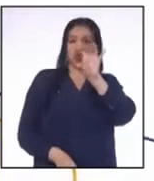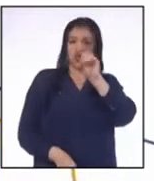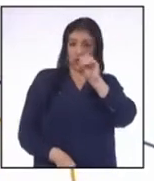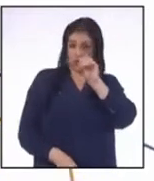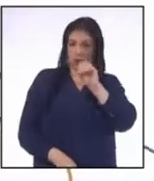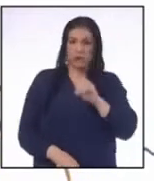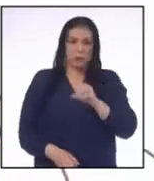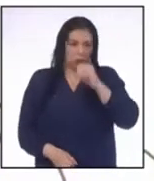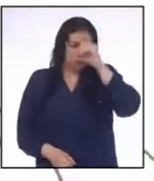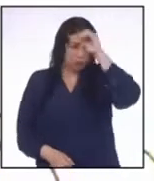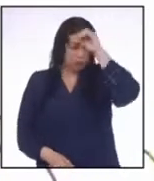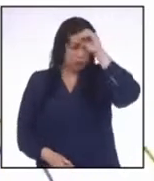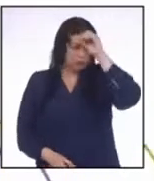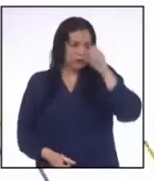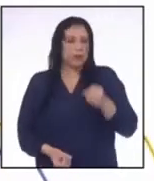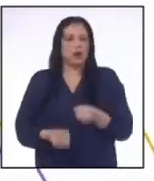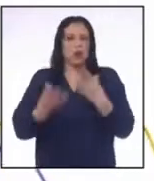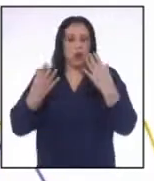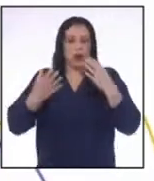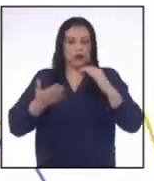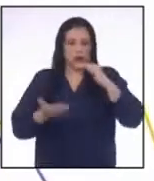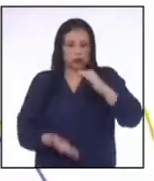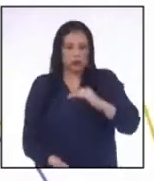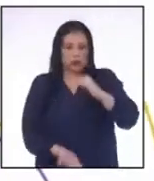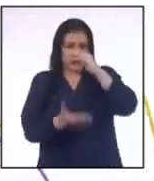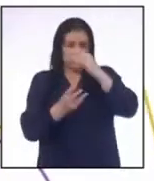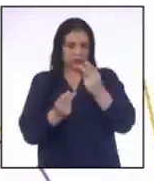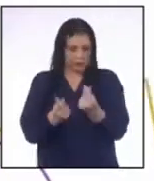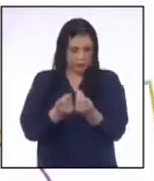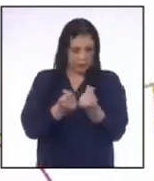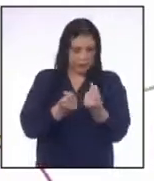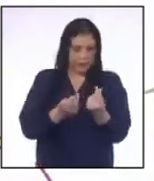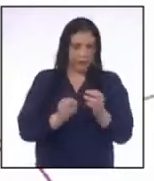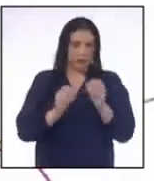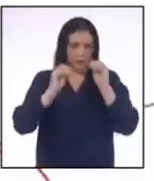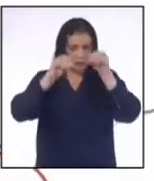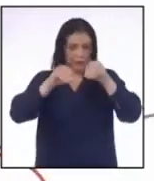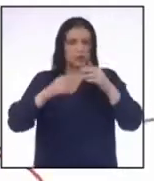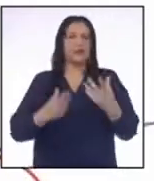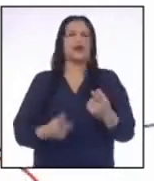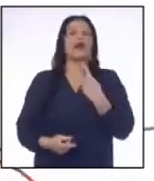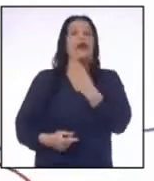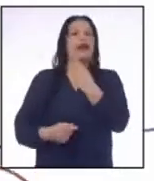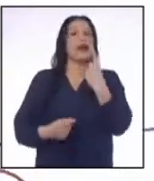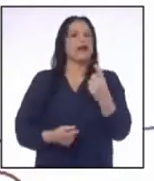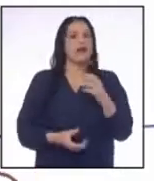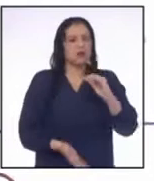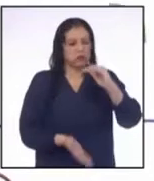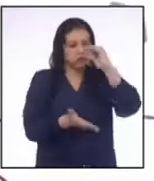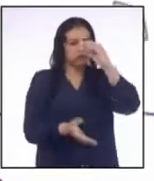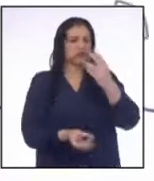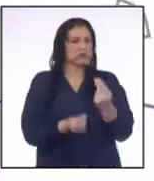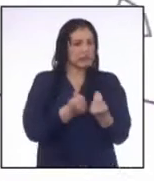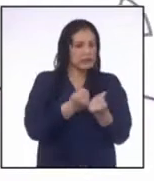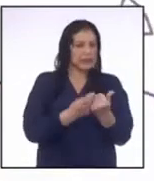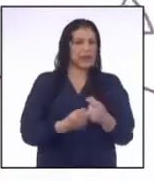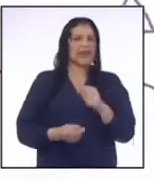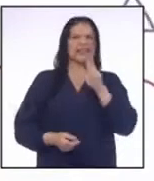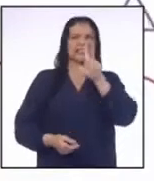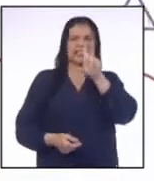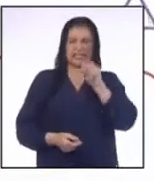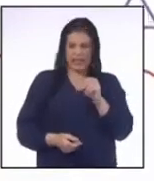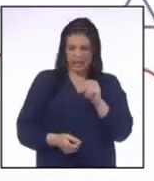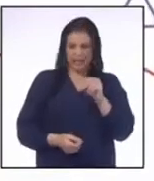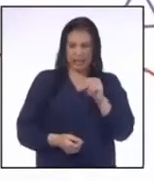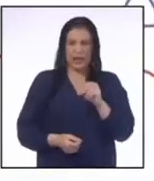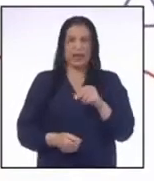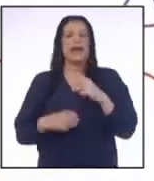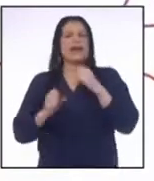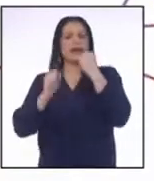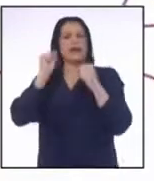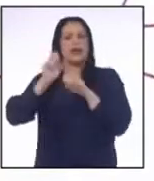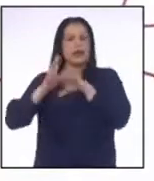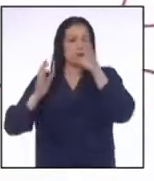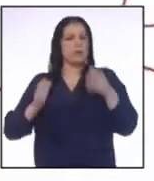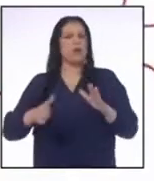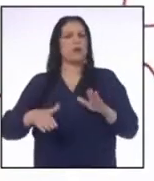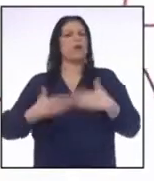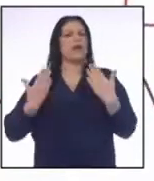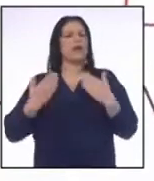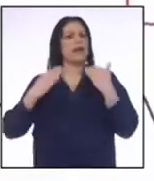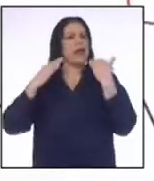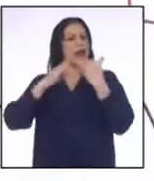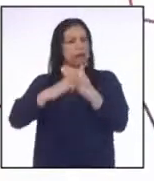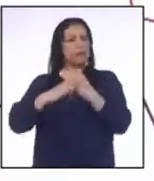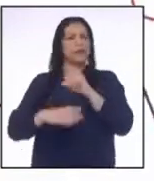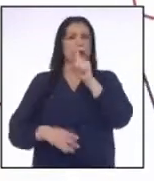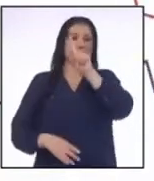no se sabe Cuántos sacos de tierra pondremos el Peso de cada saco es 30 kilogramos y Y lo máximo que puede llevar el camión es